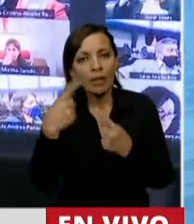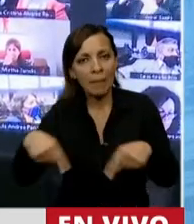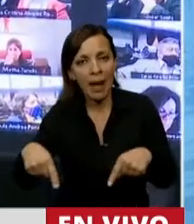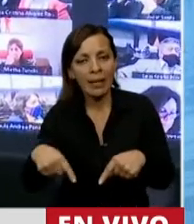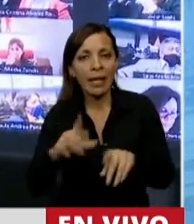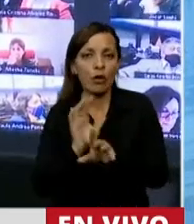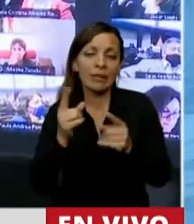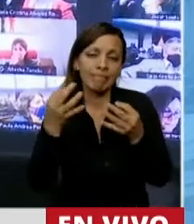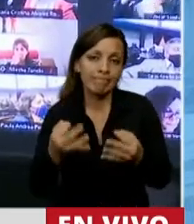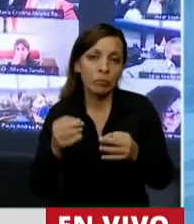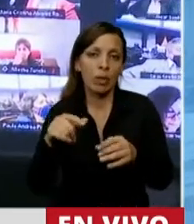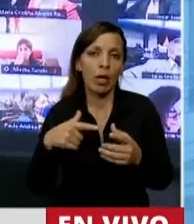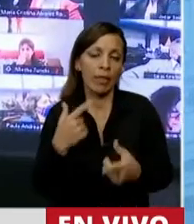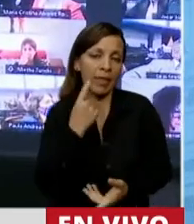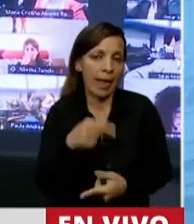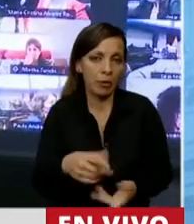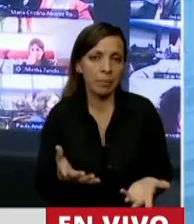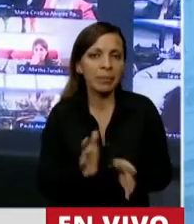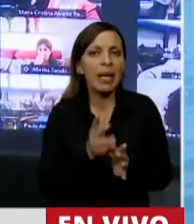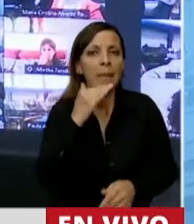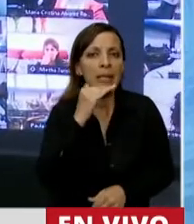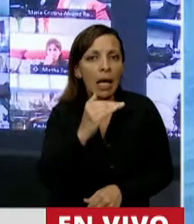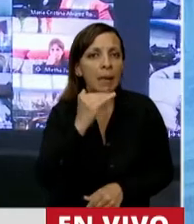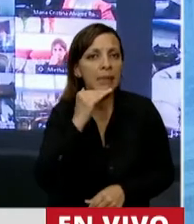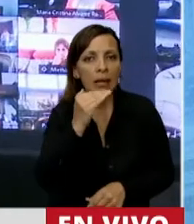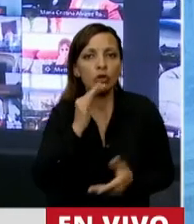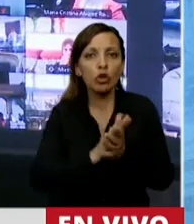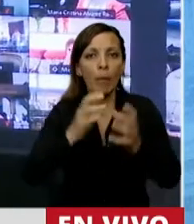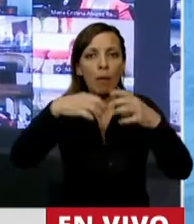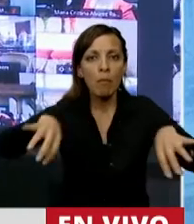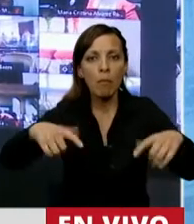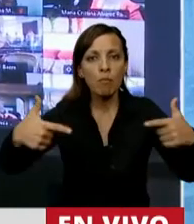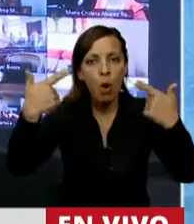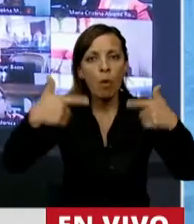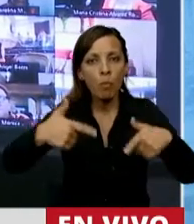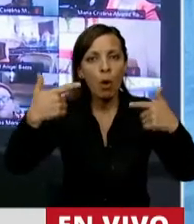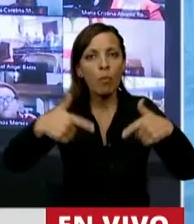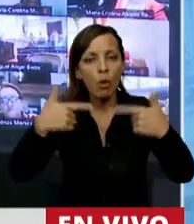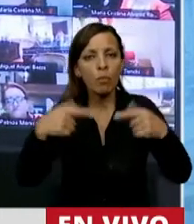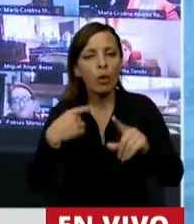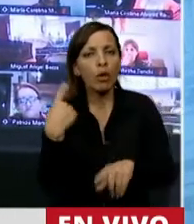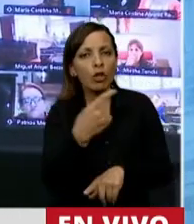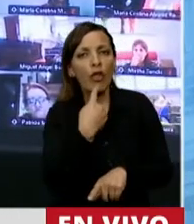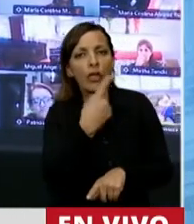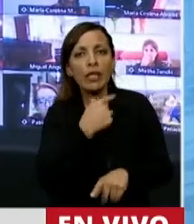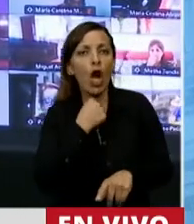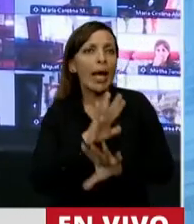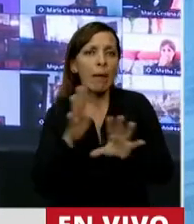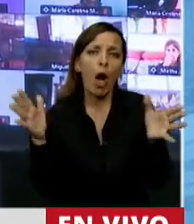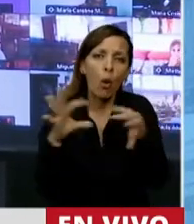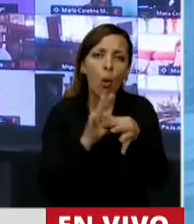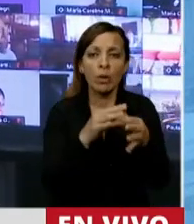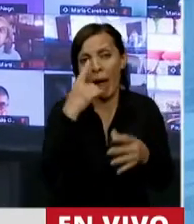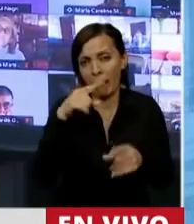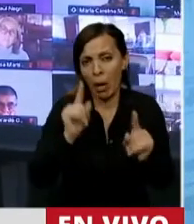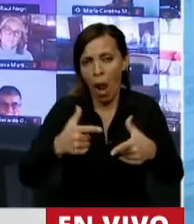que no es tan propicia del día de hoy, es este continuo mensaje de la grieta, la grieta, la grieta, que muchos dicen querer desandar, pero efectivamente